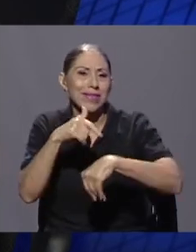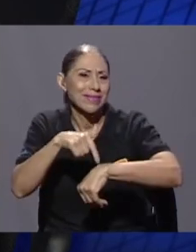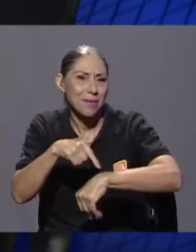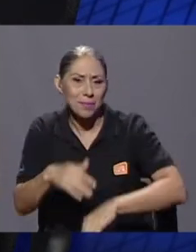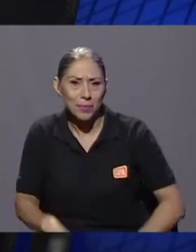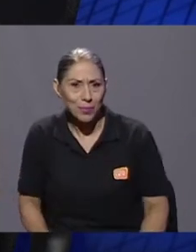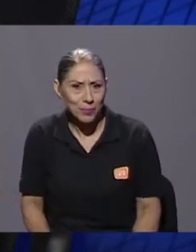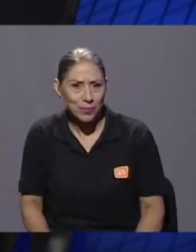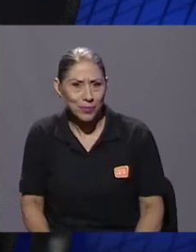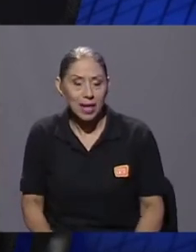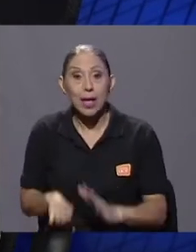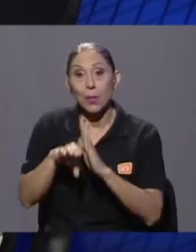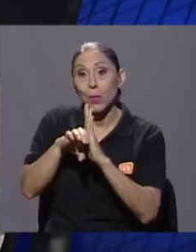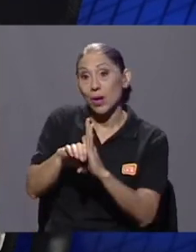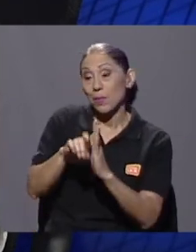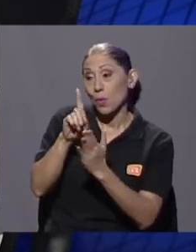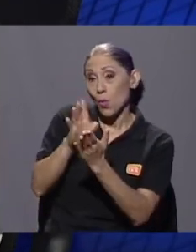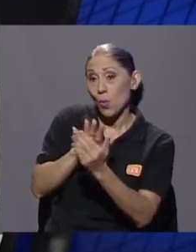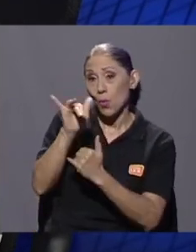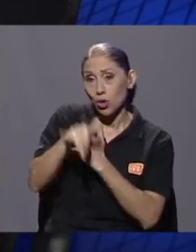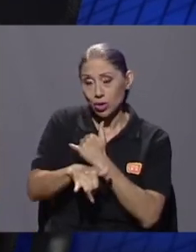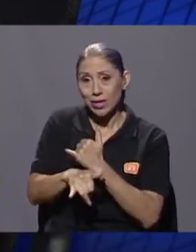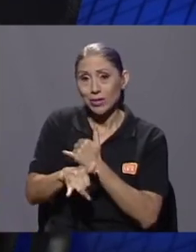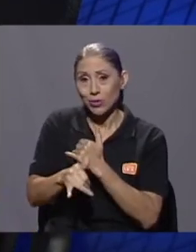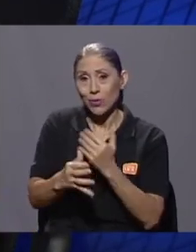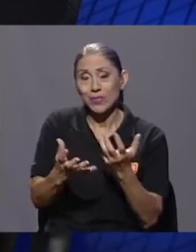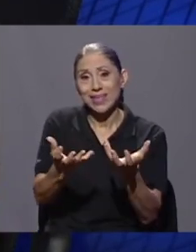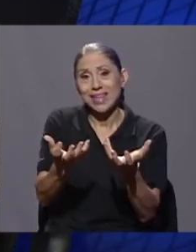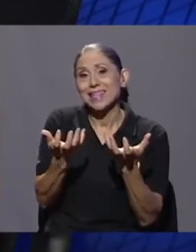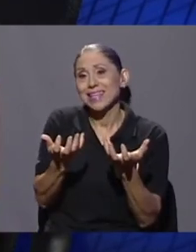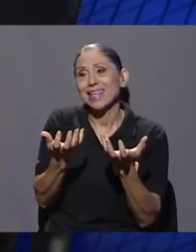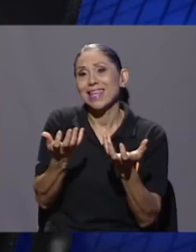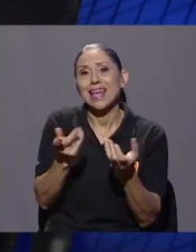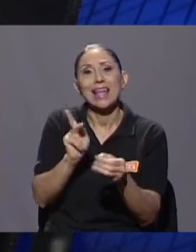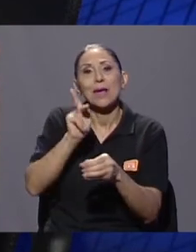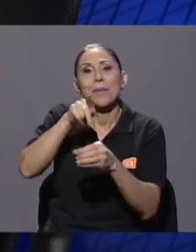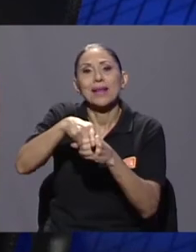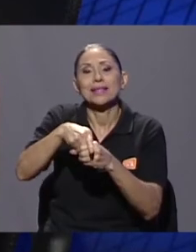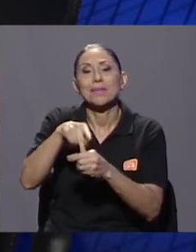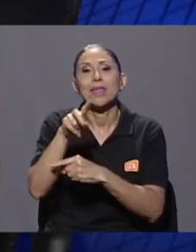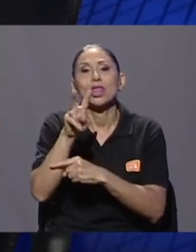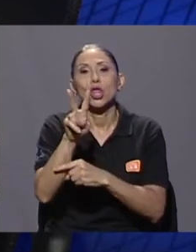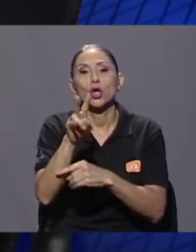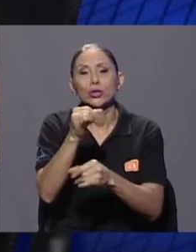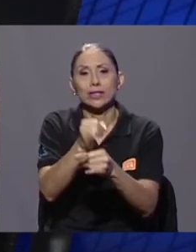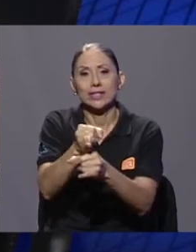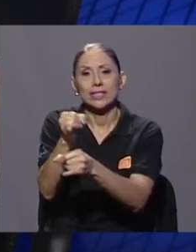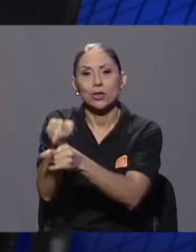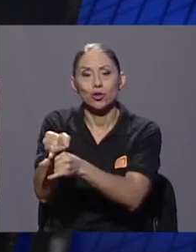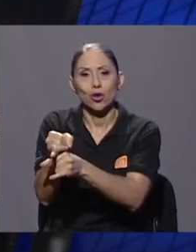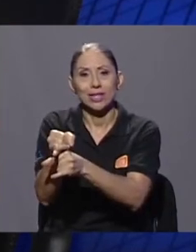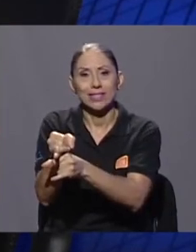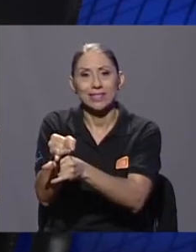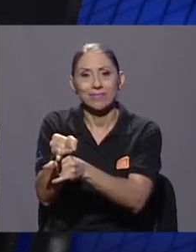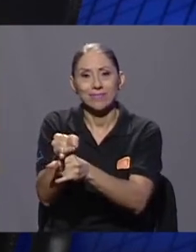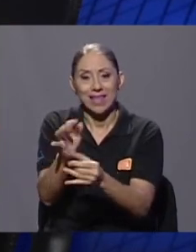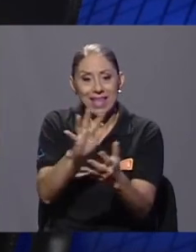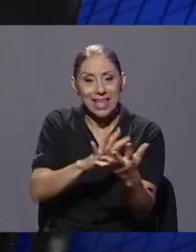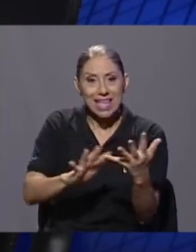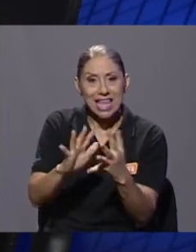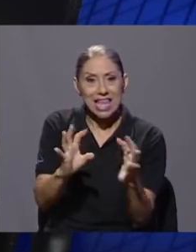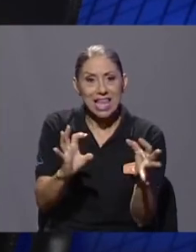proyecto con el que se quiere que participen dos instituciones híbridas, las dos,